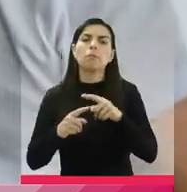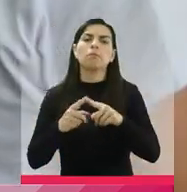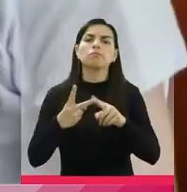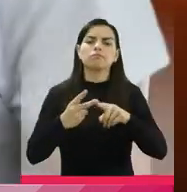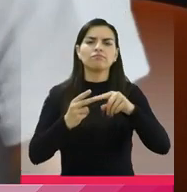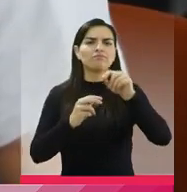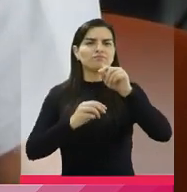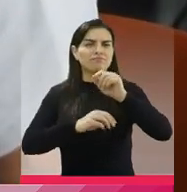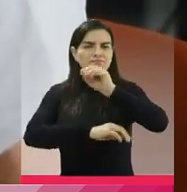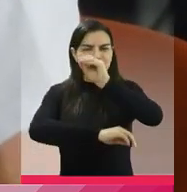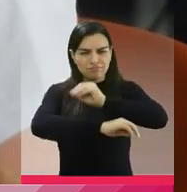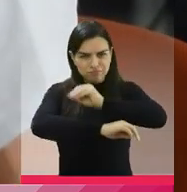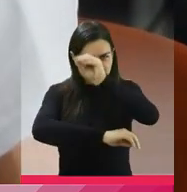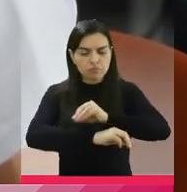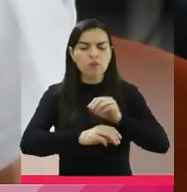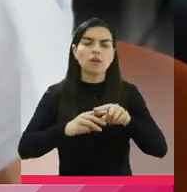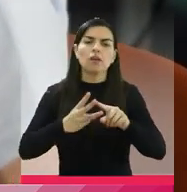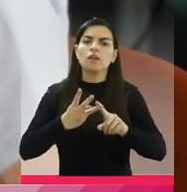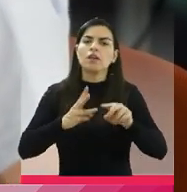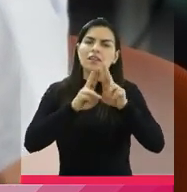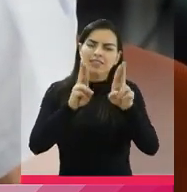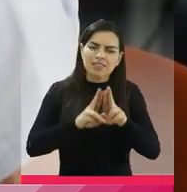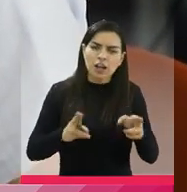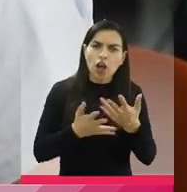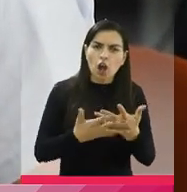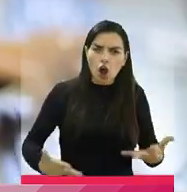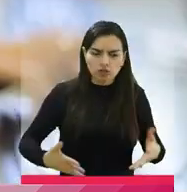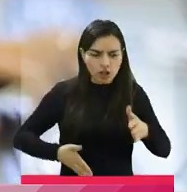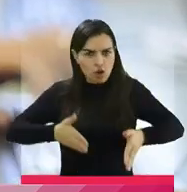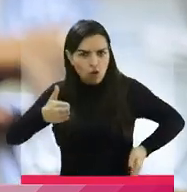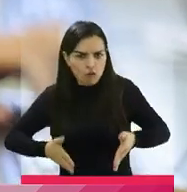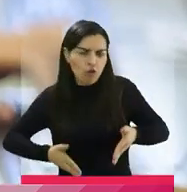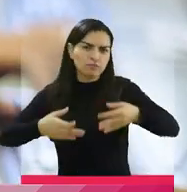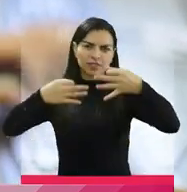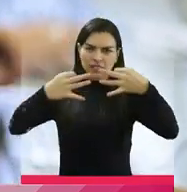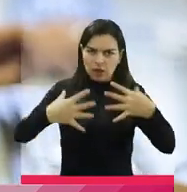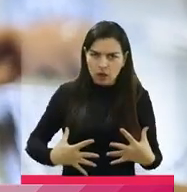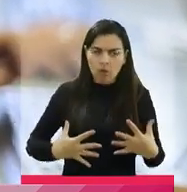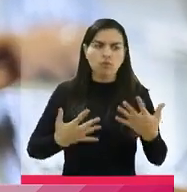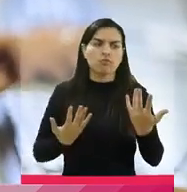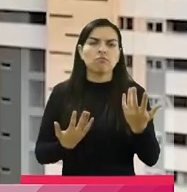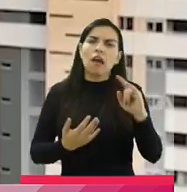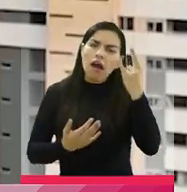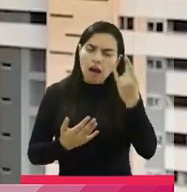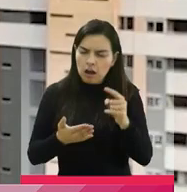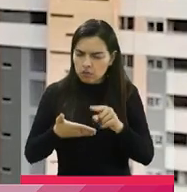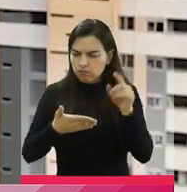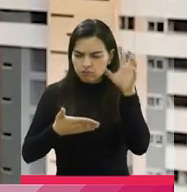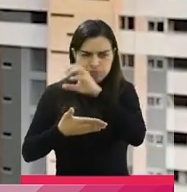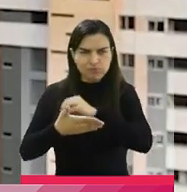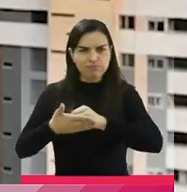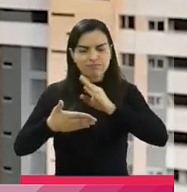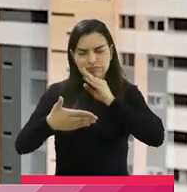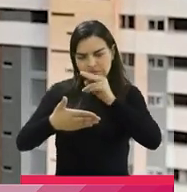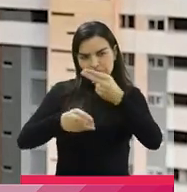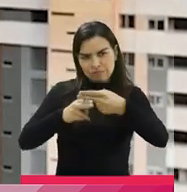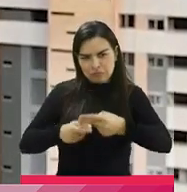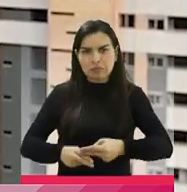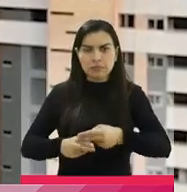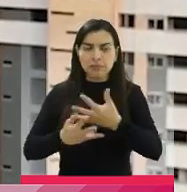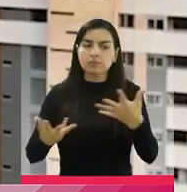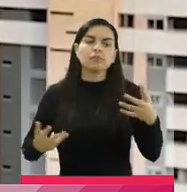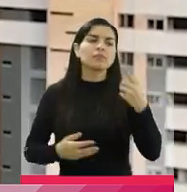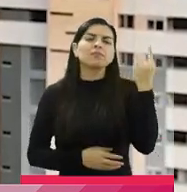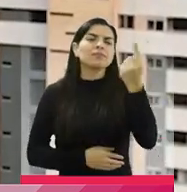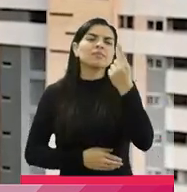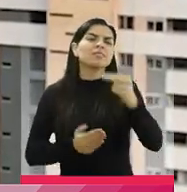internet de las cosas, redes, robótica, seguridad, identidad y almacenamiento. Manejo de la nube en general, todo aquello que